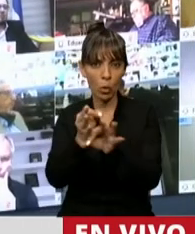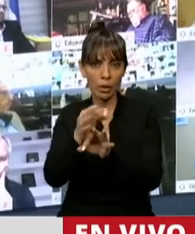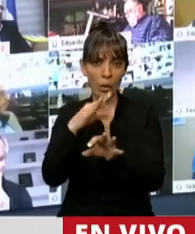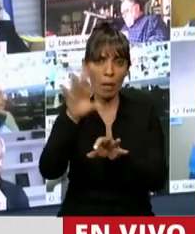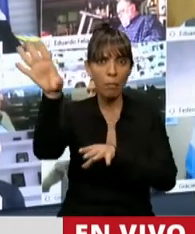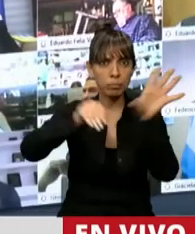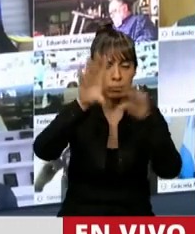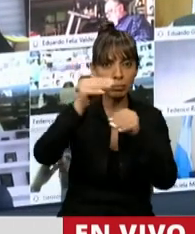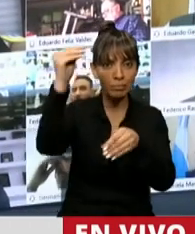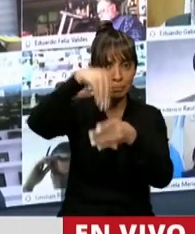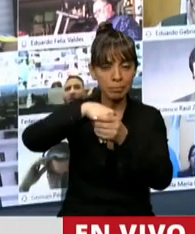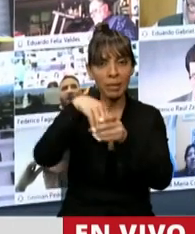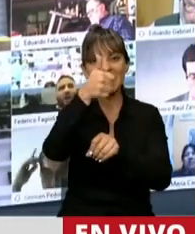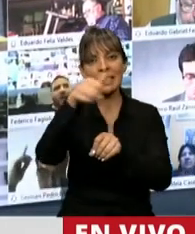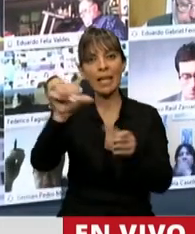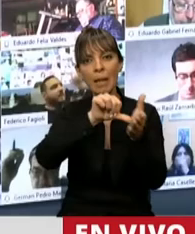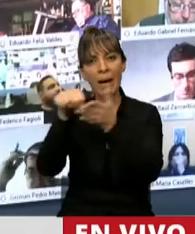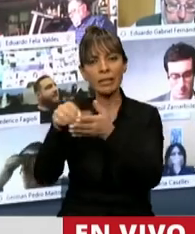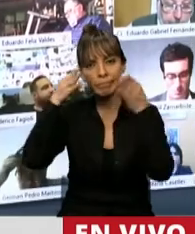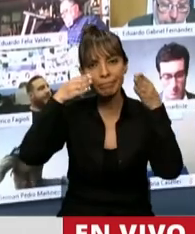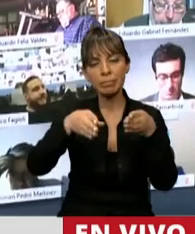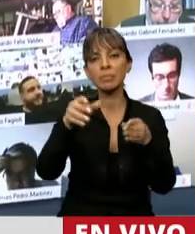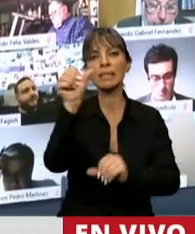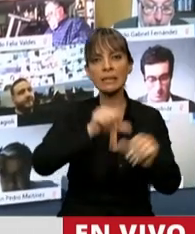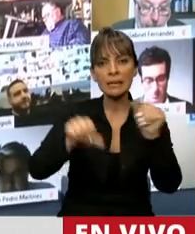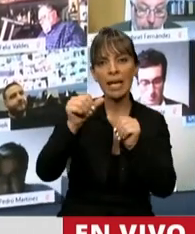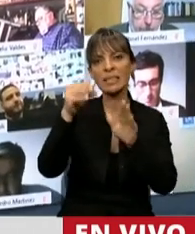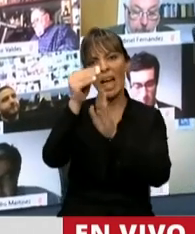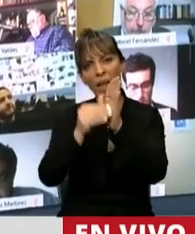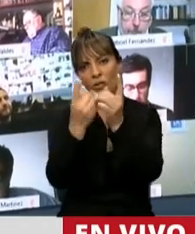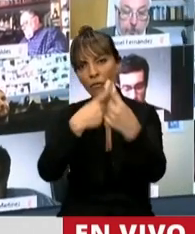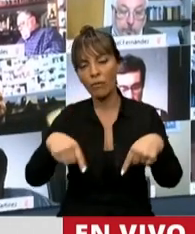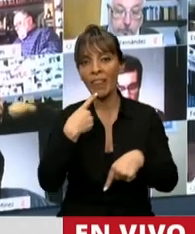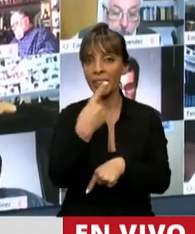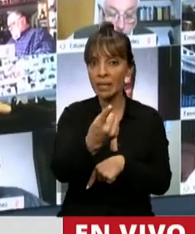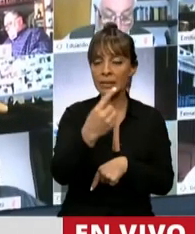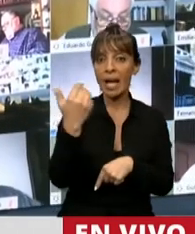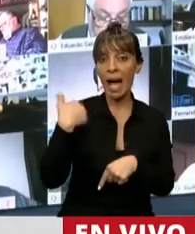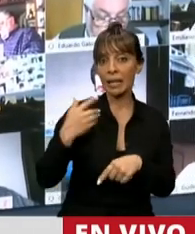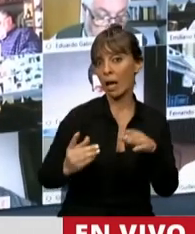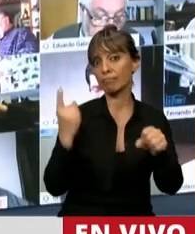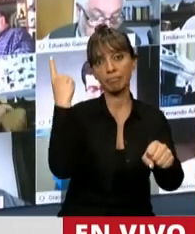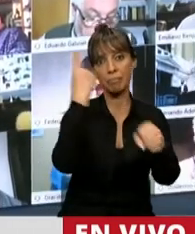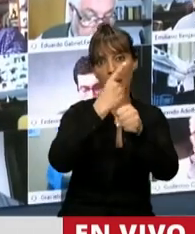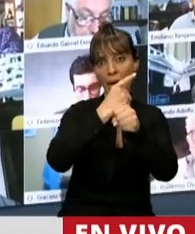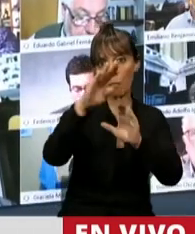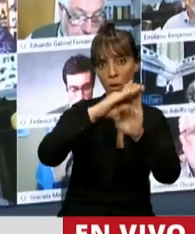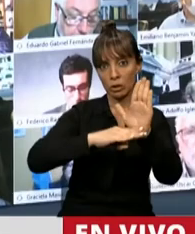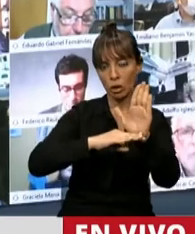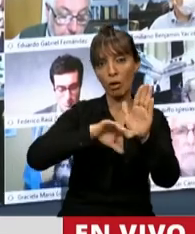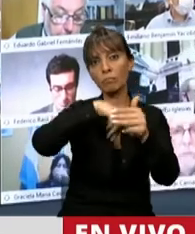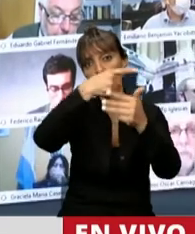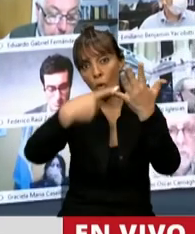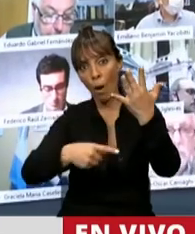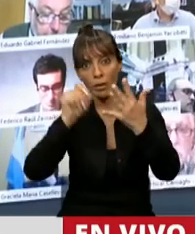países dedicados a tecnología y ciencia de datos, estableció que Argentina obtuvo el primer puesto. Seguido de cuatro potencias